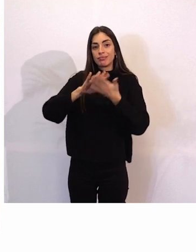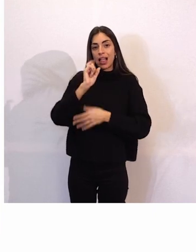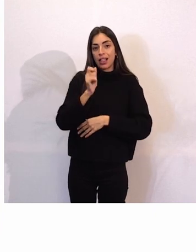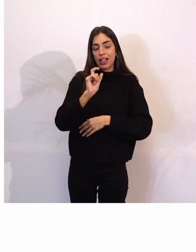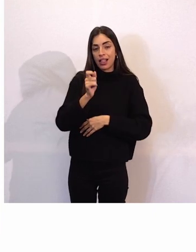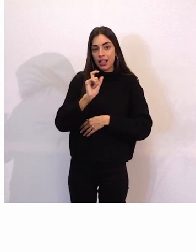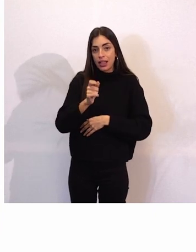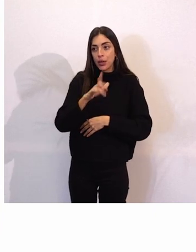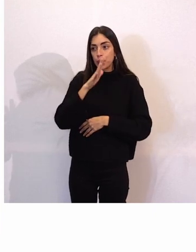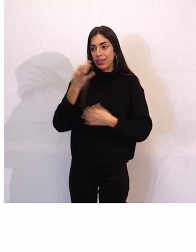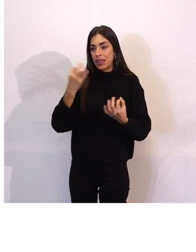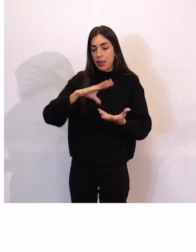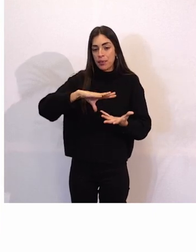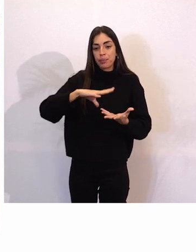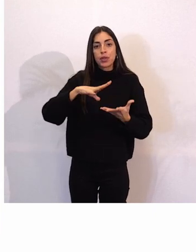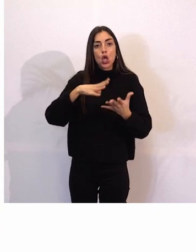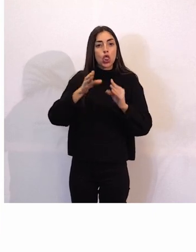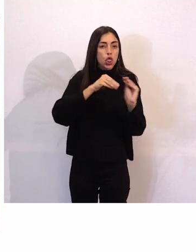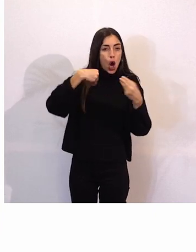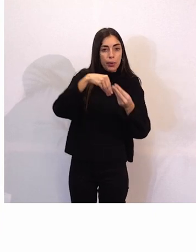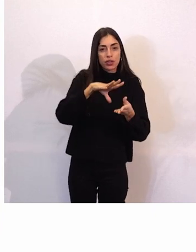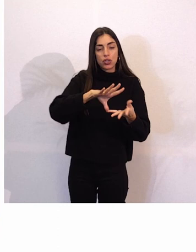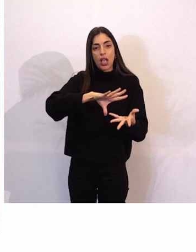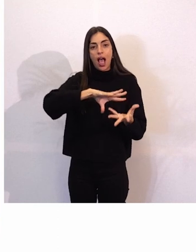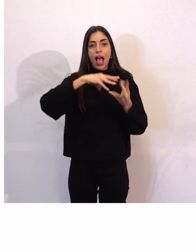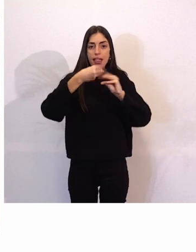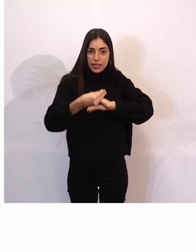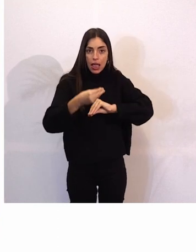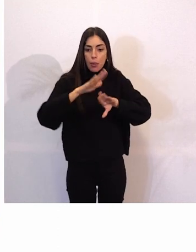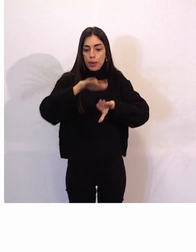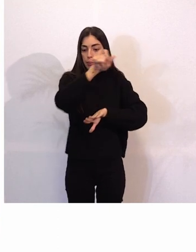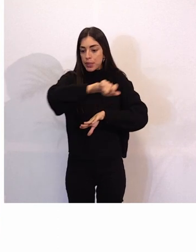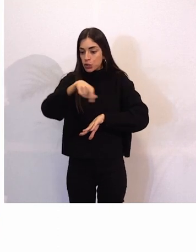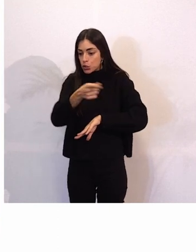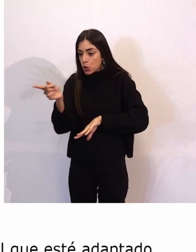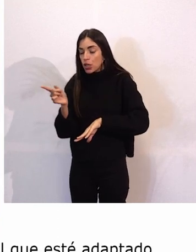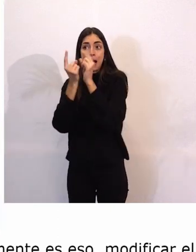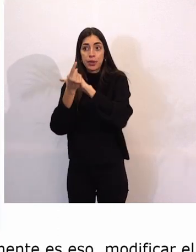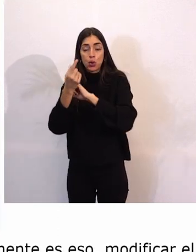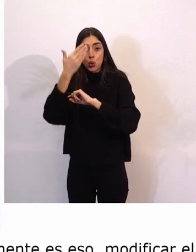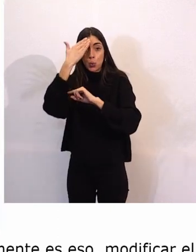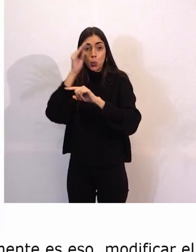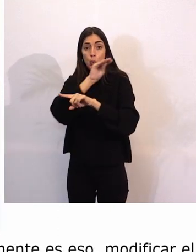los documentos, que haya una adaptación a las personas porque ayuda a la participación...